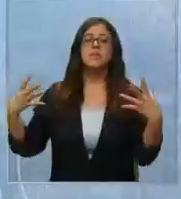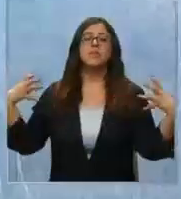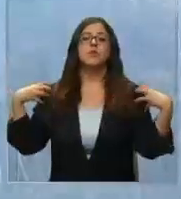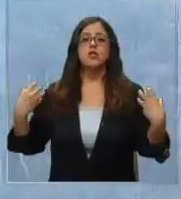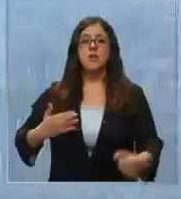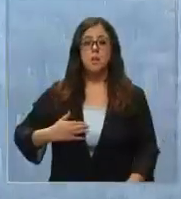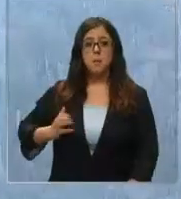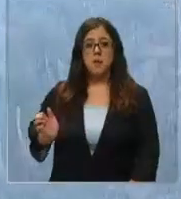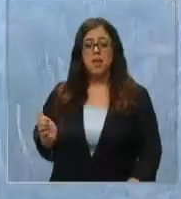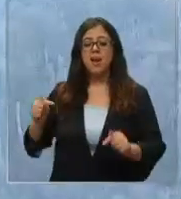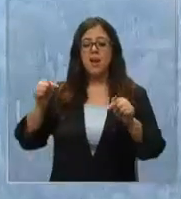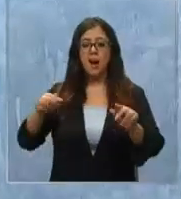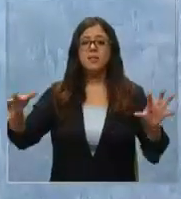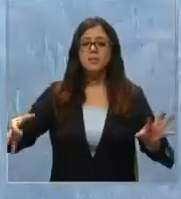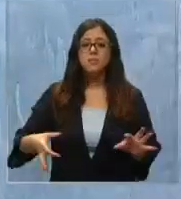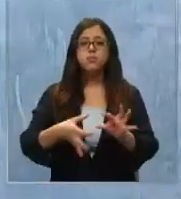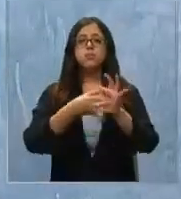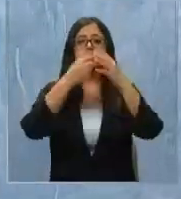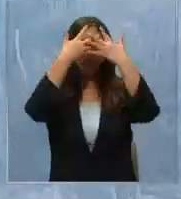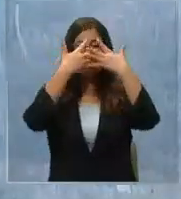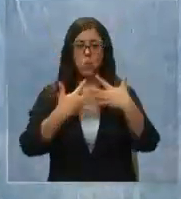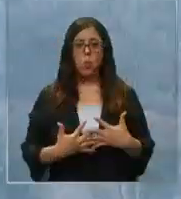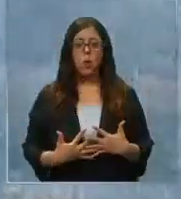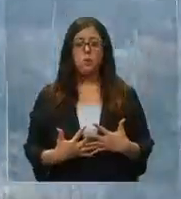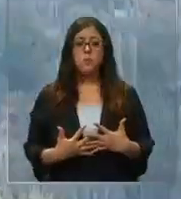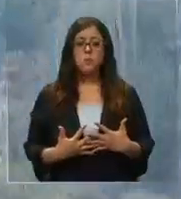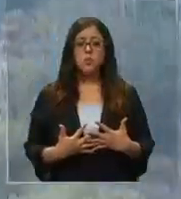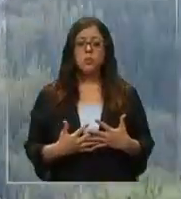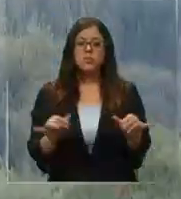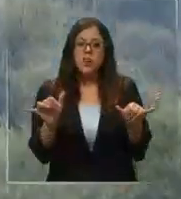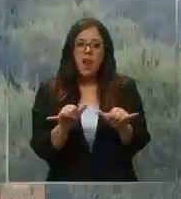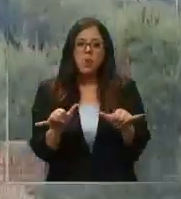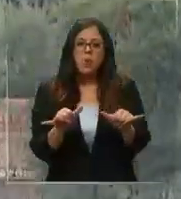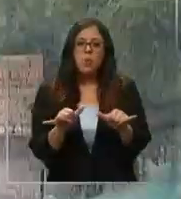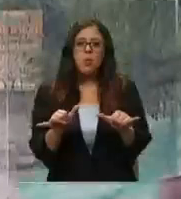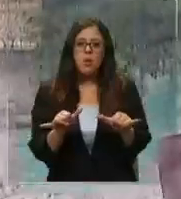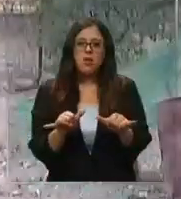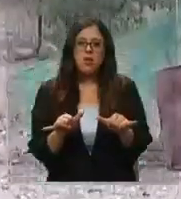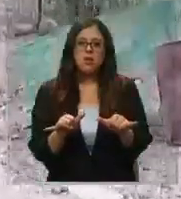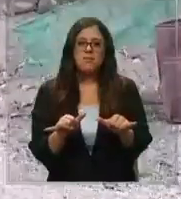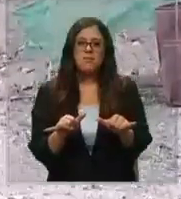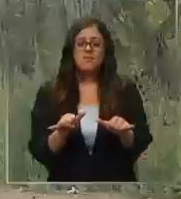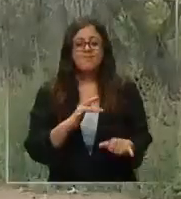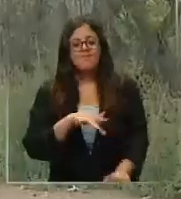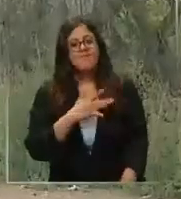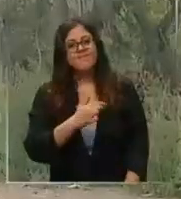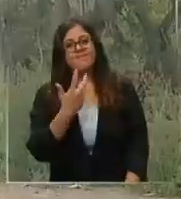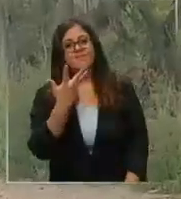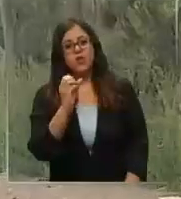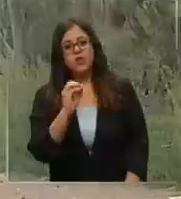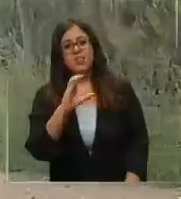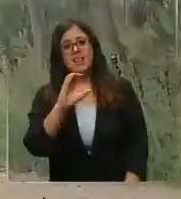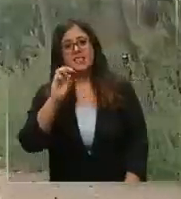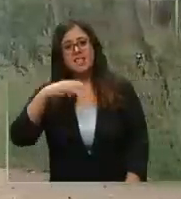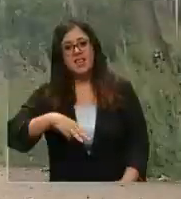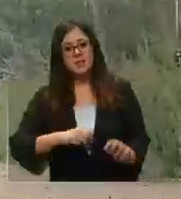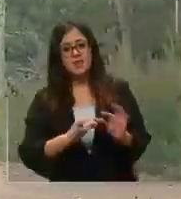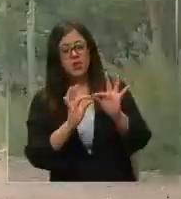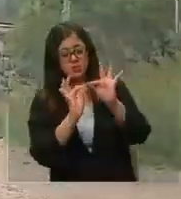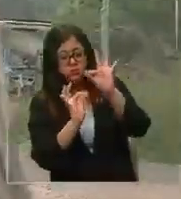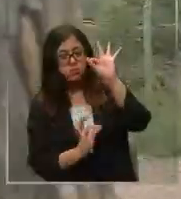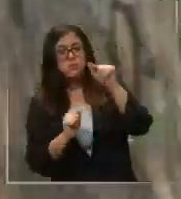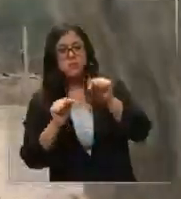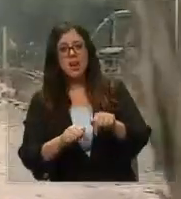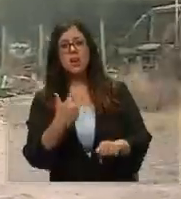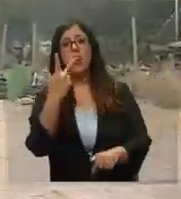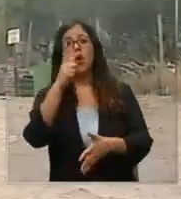tengan relación con el cuerpo que se encontró. lactante lamentablemente a 90 centímetros o con una data ya de ocho meses que estaba